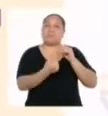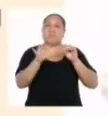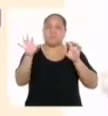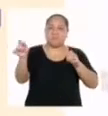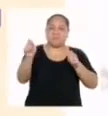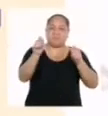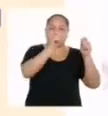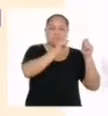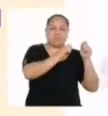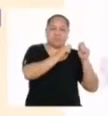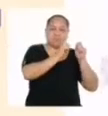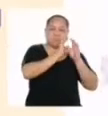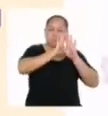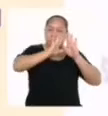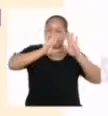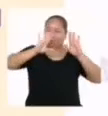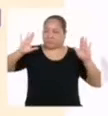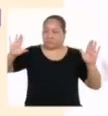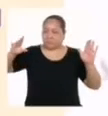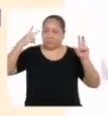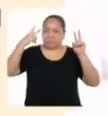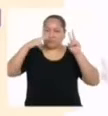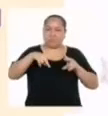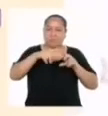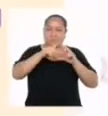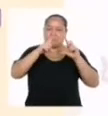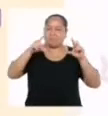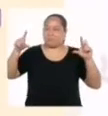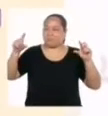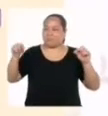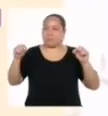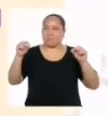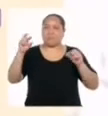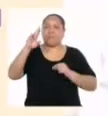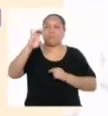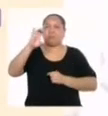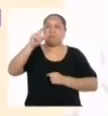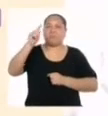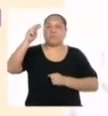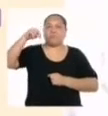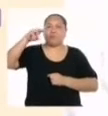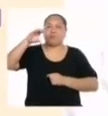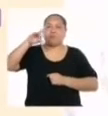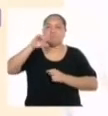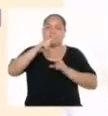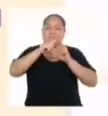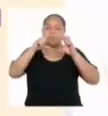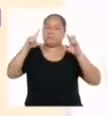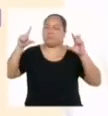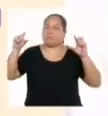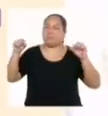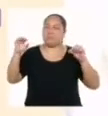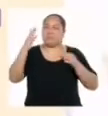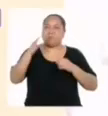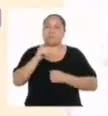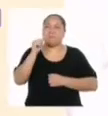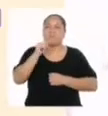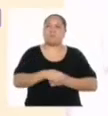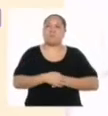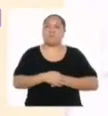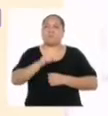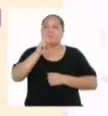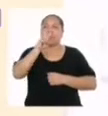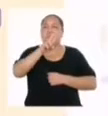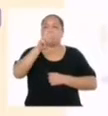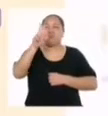Si lo retiramos y lo extendemos podemos ver que se trata de un rectángulo. En este caso mide aproximadamente